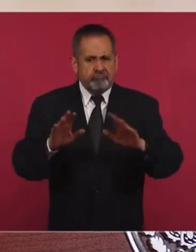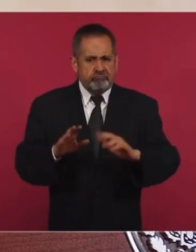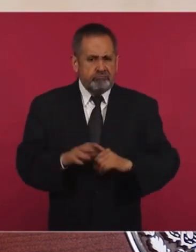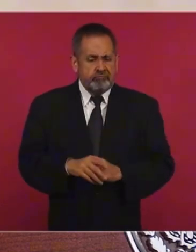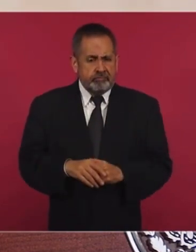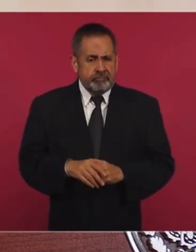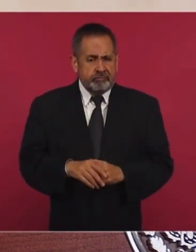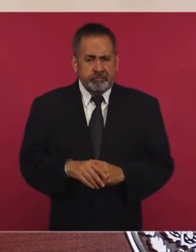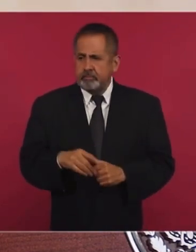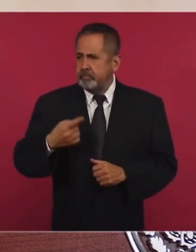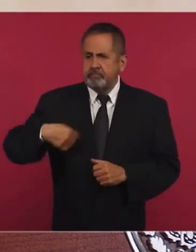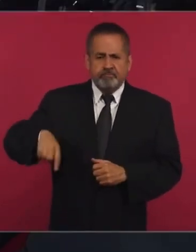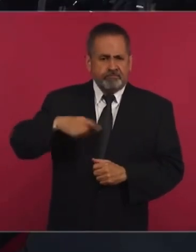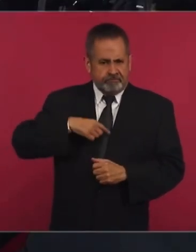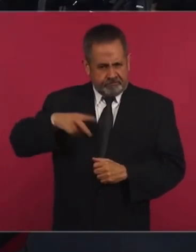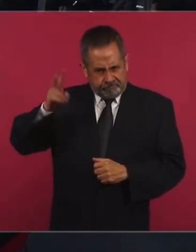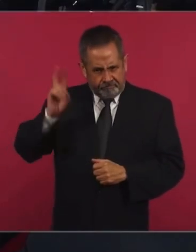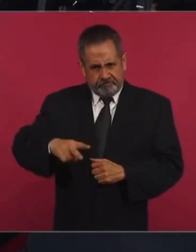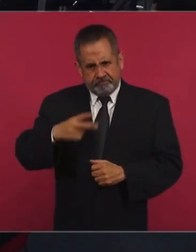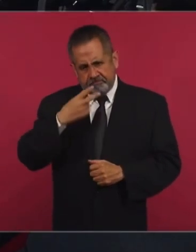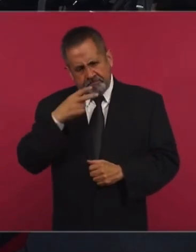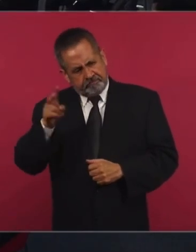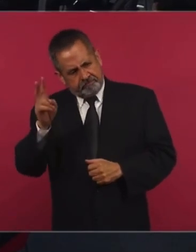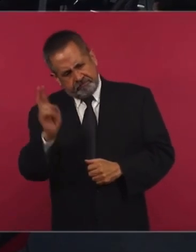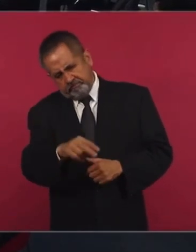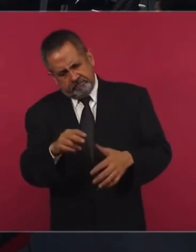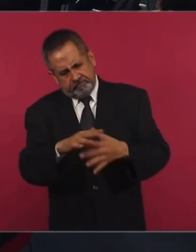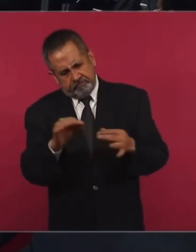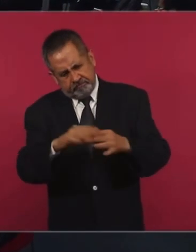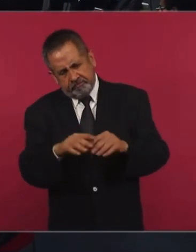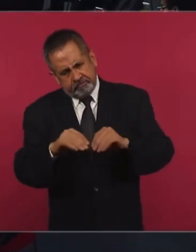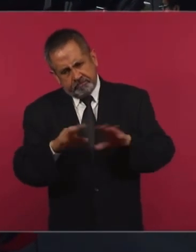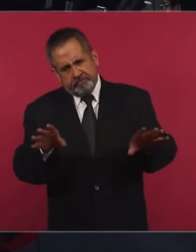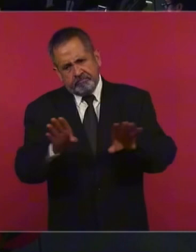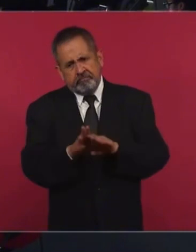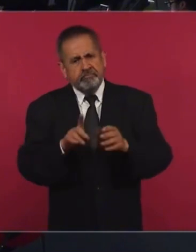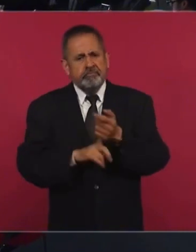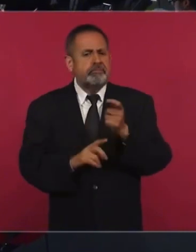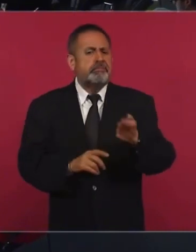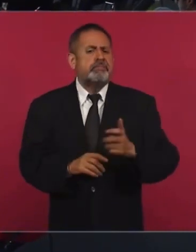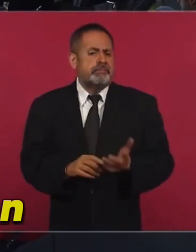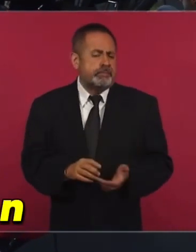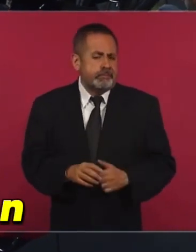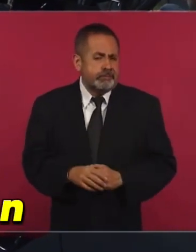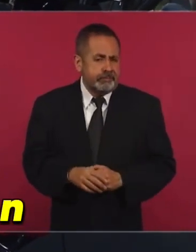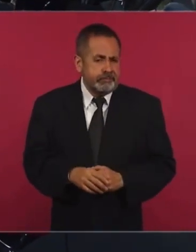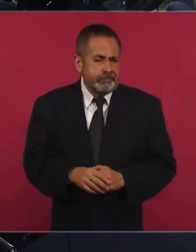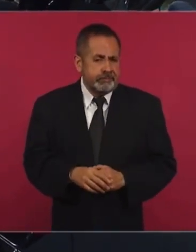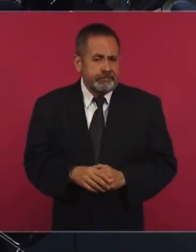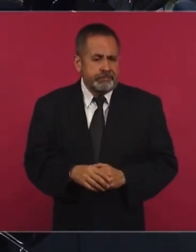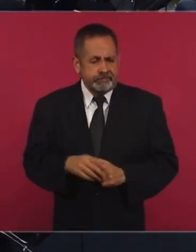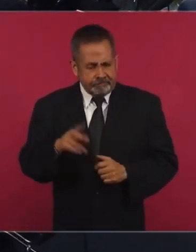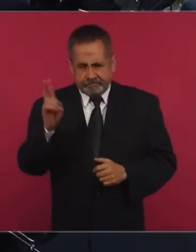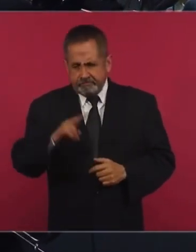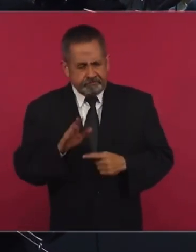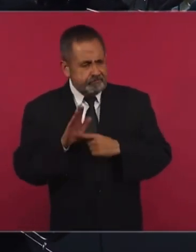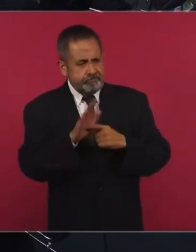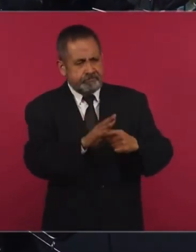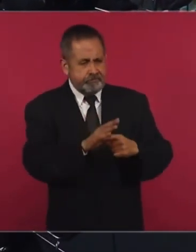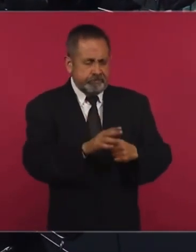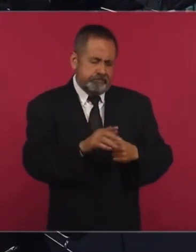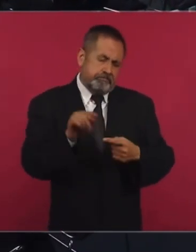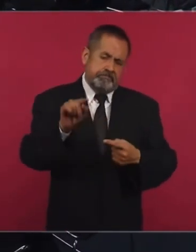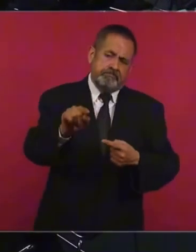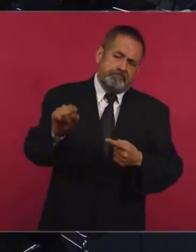habla con la verdad en vez de afectarse en una institución, porque a lo mejor por eso